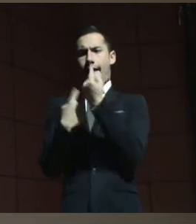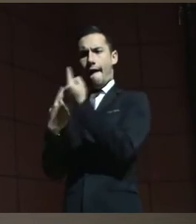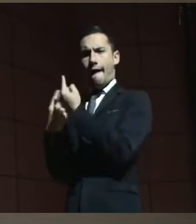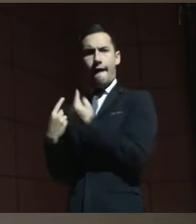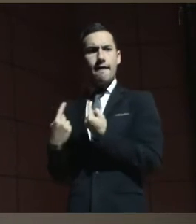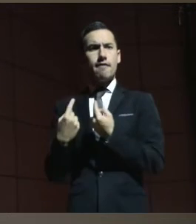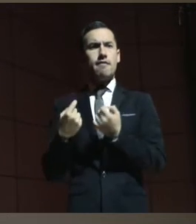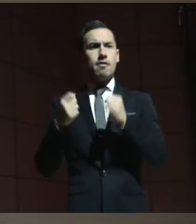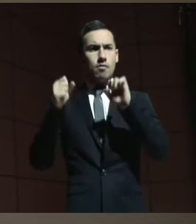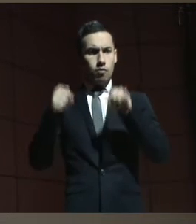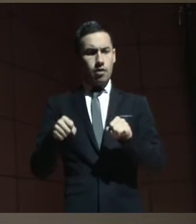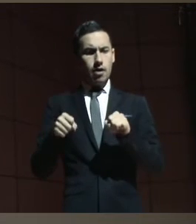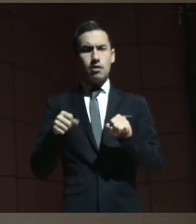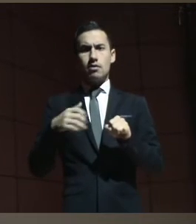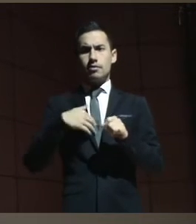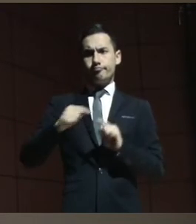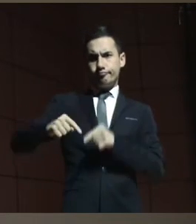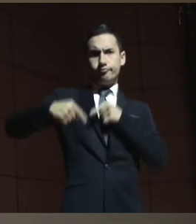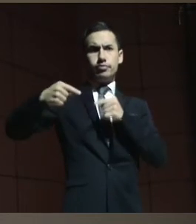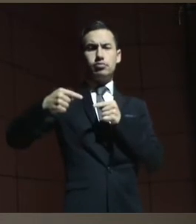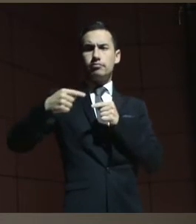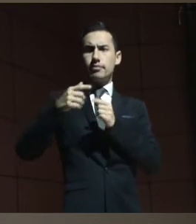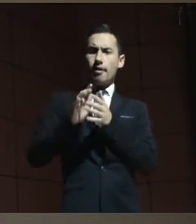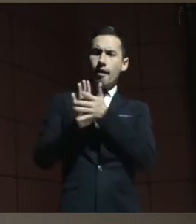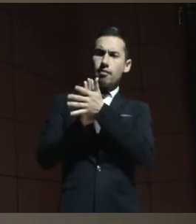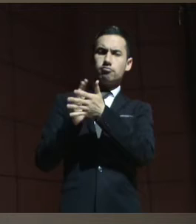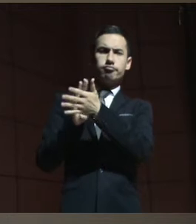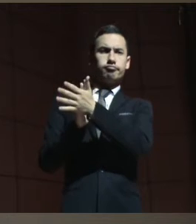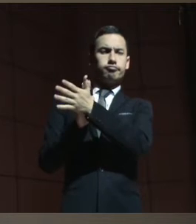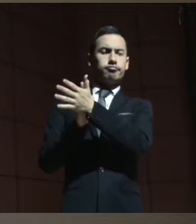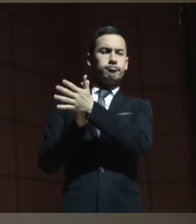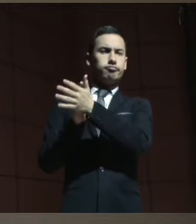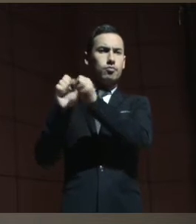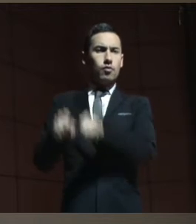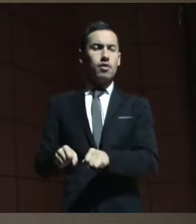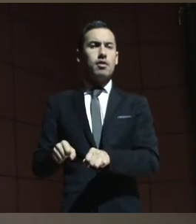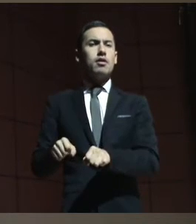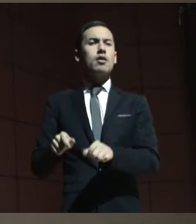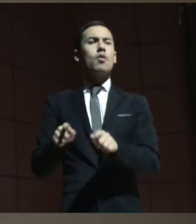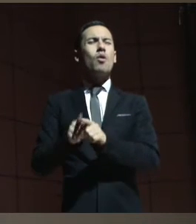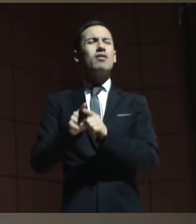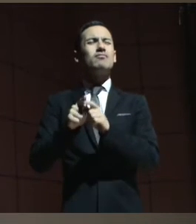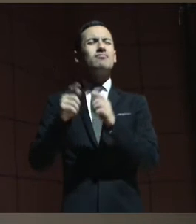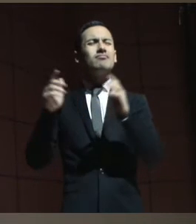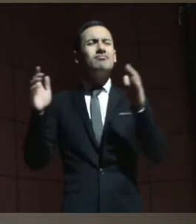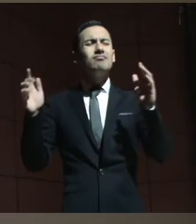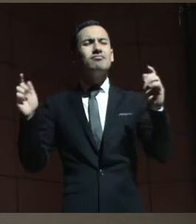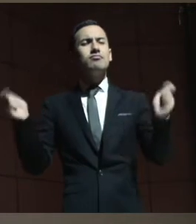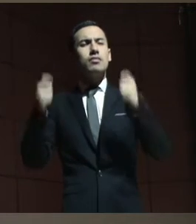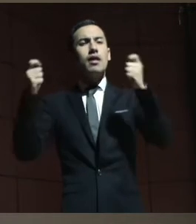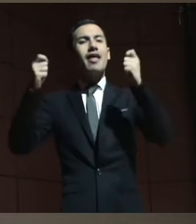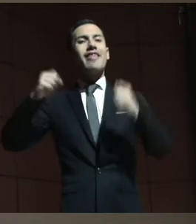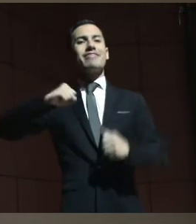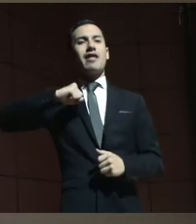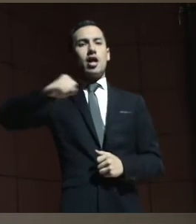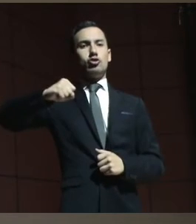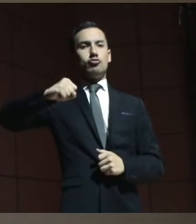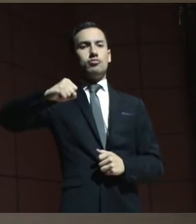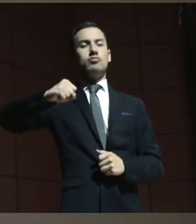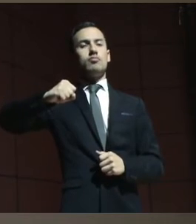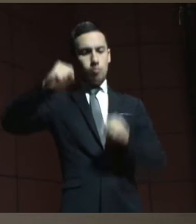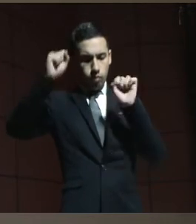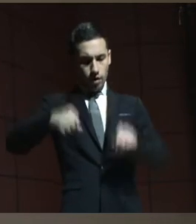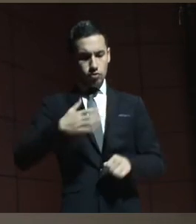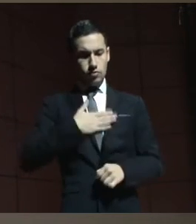establecer y promover el ejercicio de los